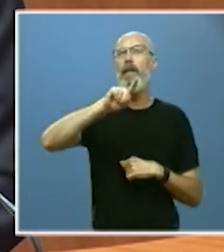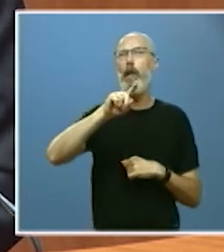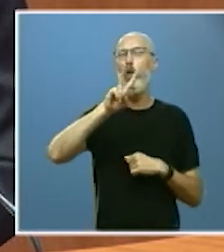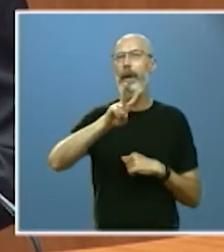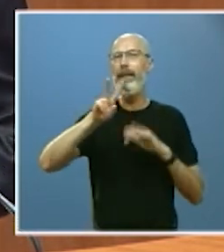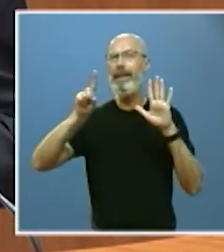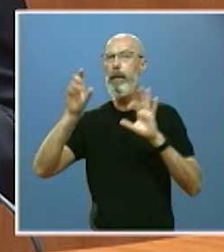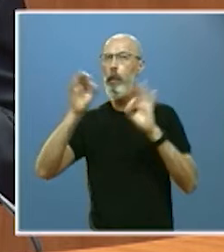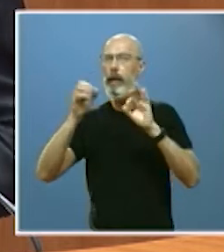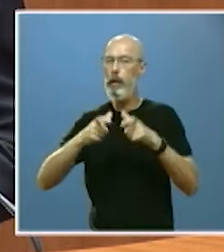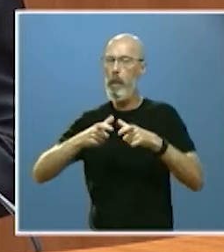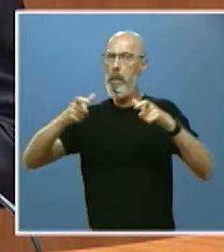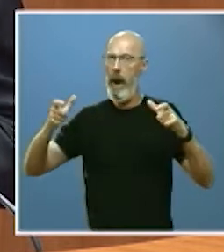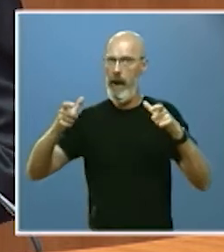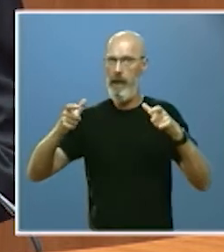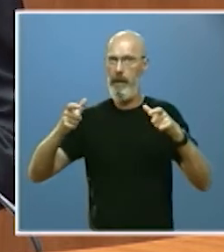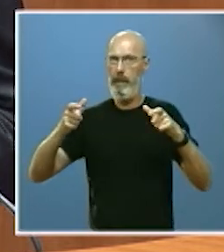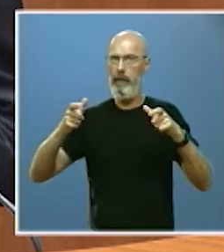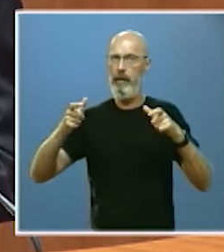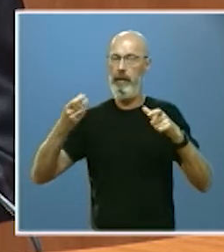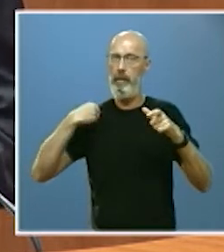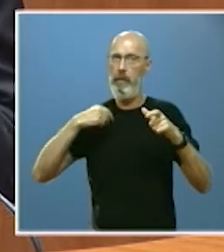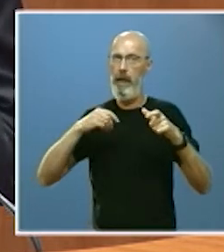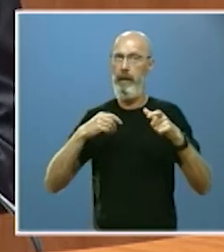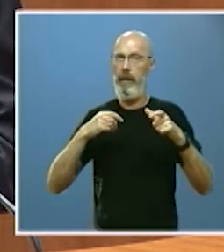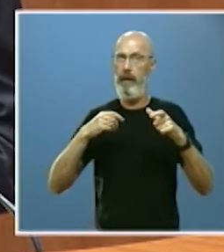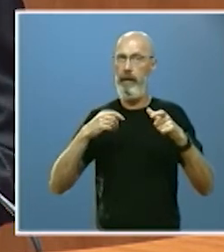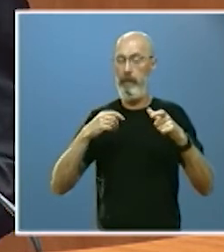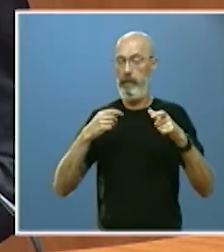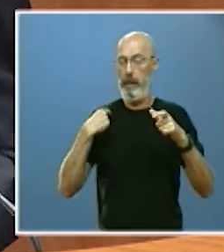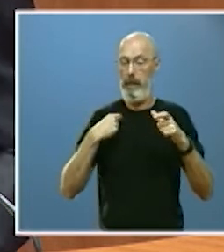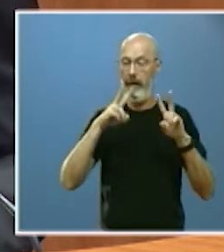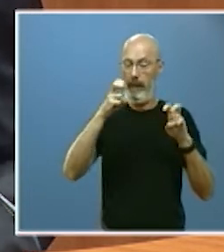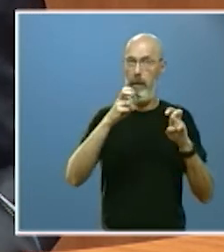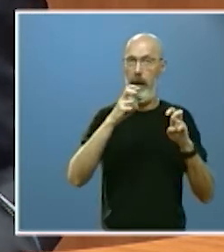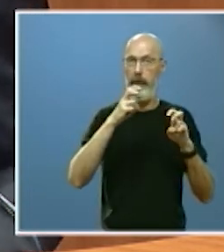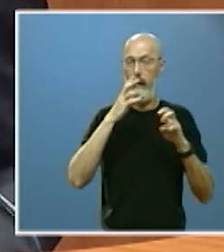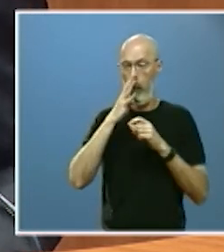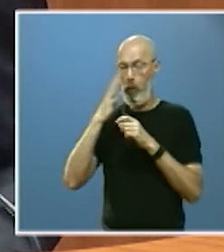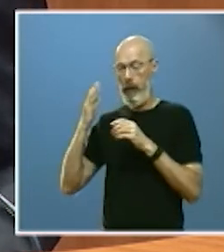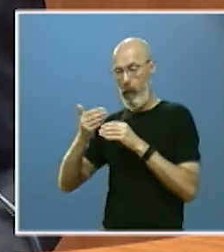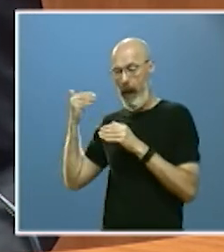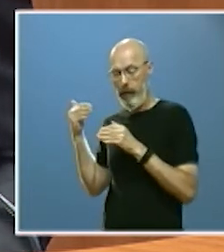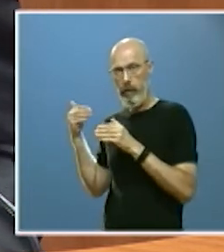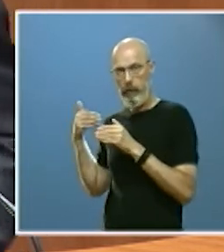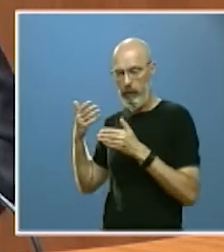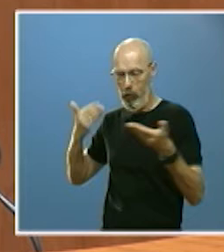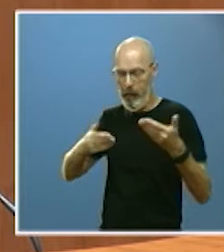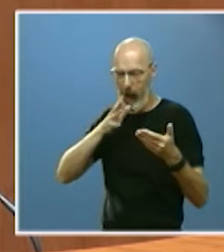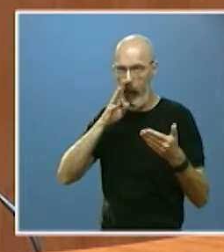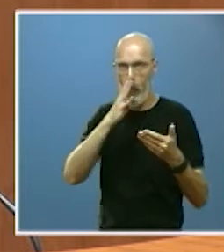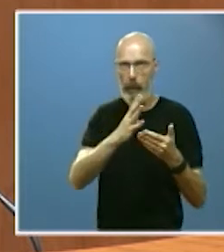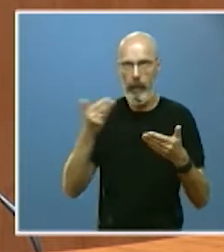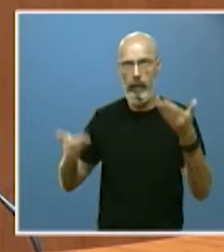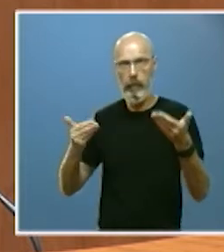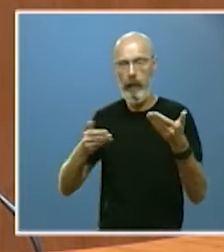% sobre las iniciativas parlamentarias tramitadas en toda la legislatura anterior estas cortes han aprobado una